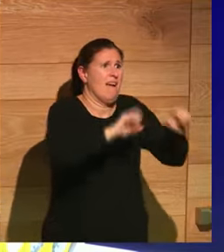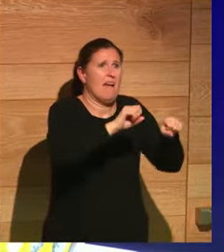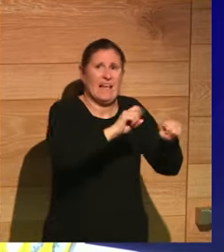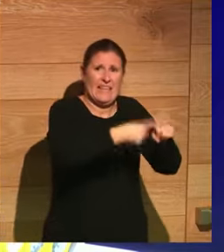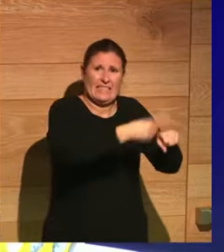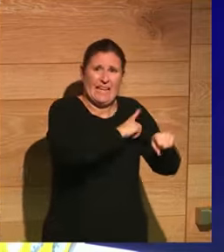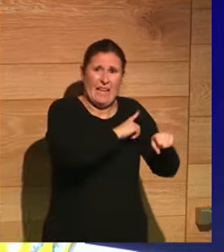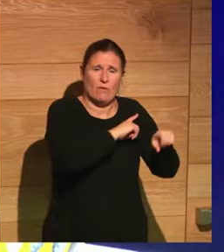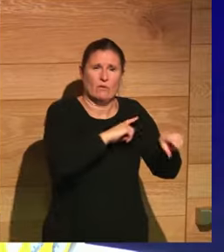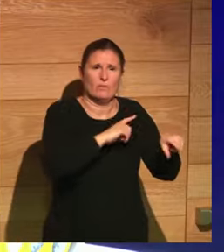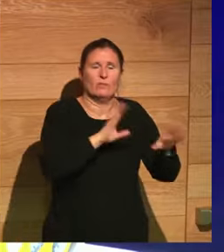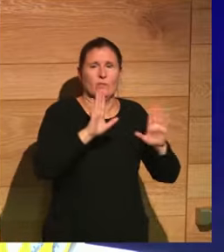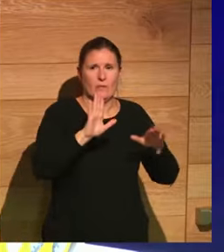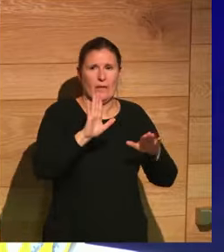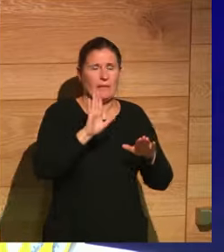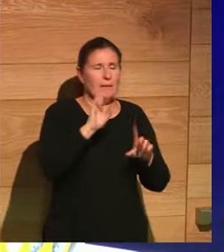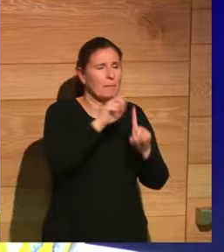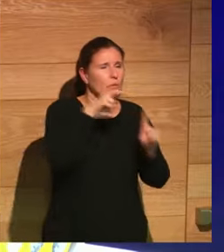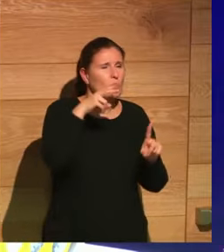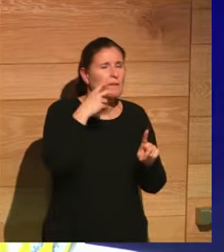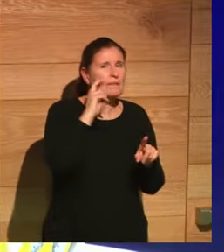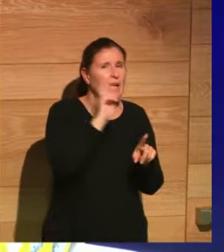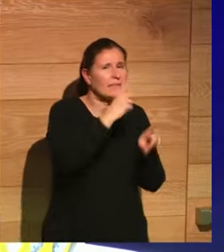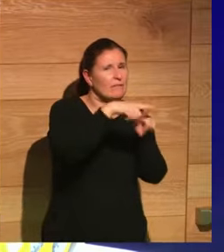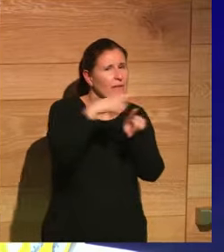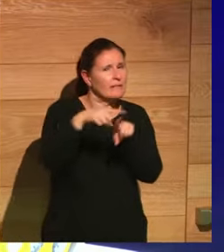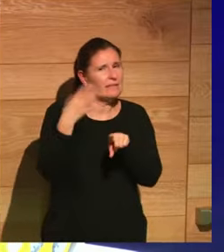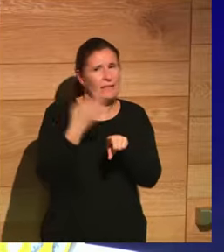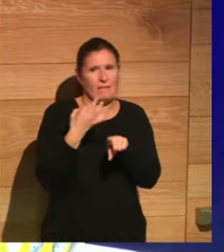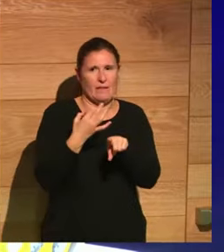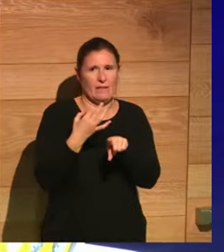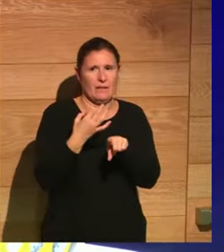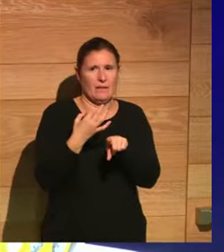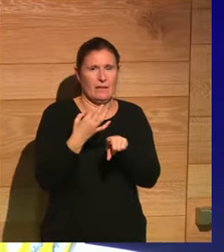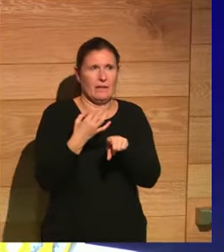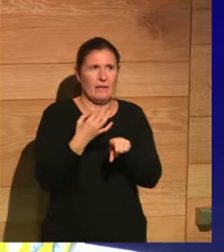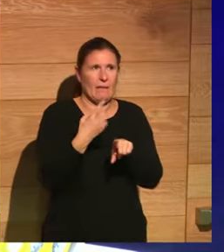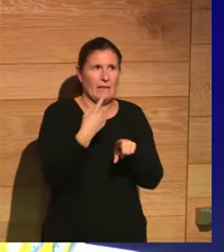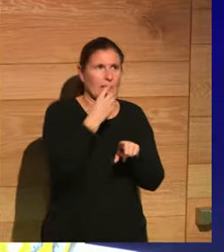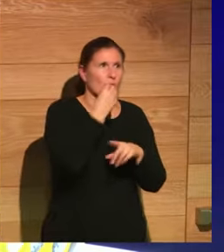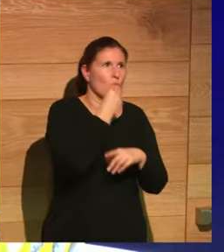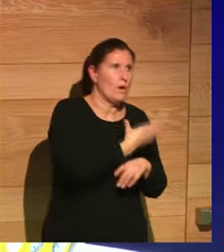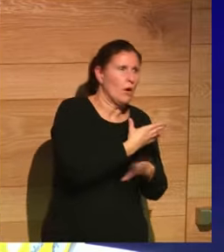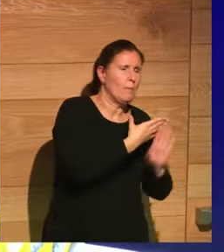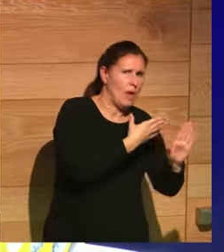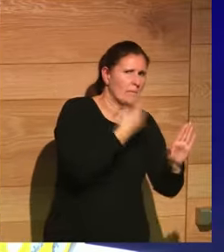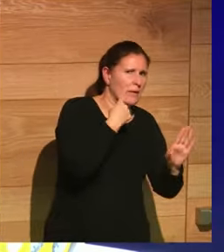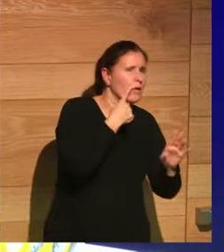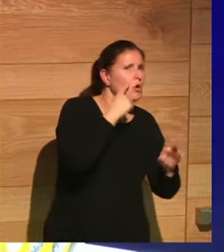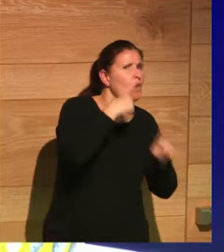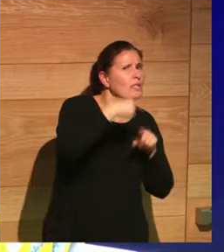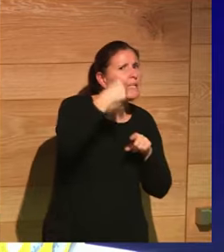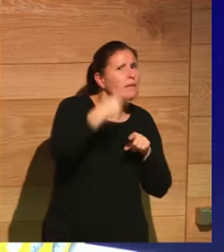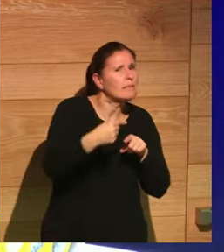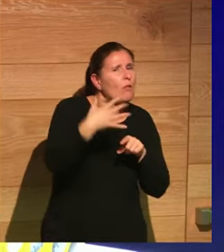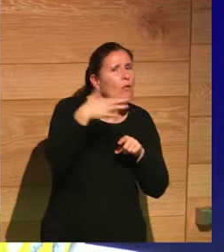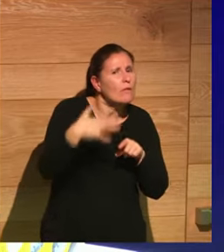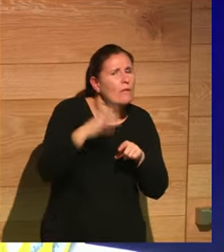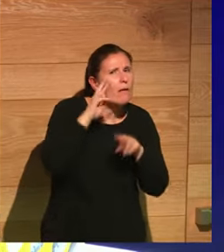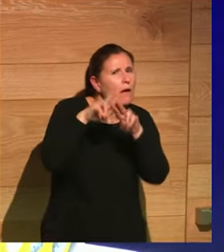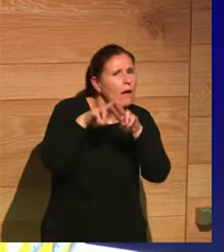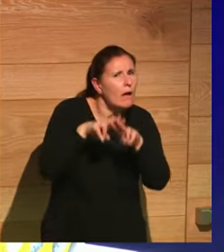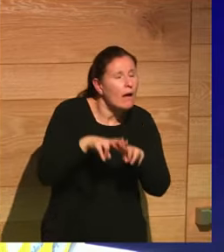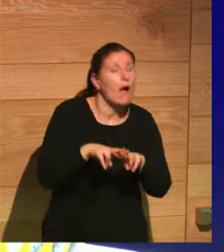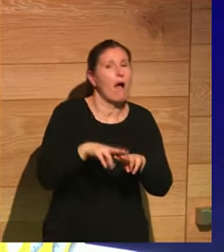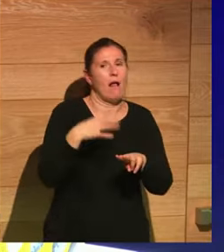Trajano bueno pues hay que verlo también desde otras perspectivas que son estas es decir ¿por qué tenemos también a Antonino Pío como bueno? pues